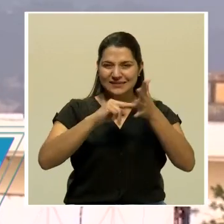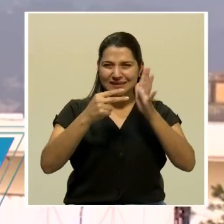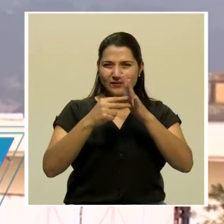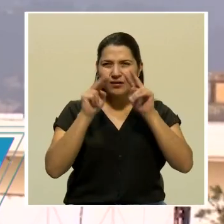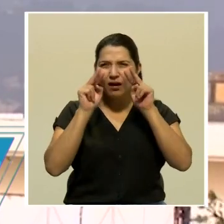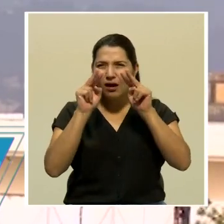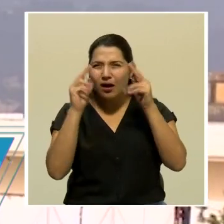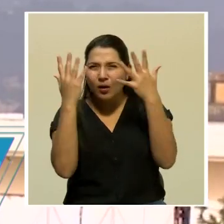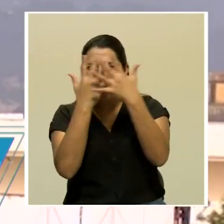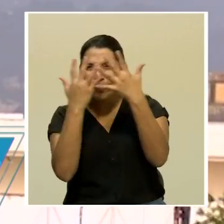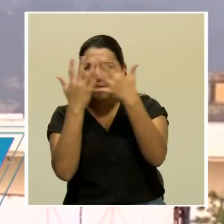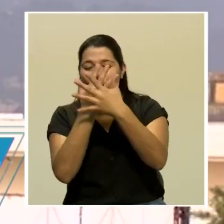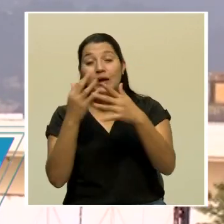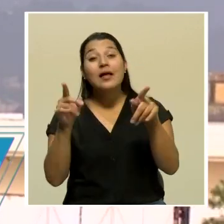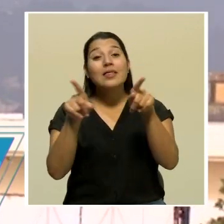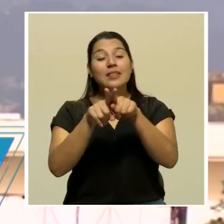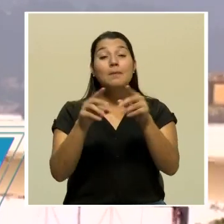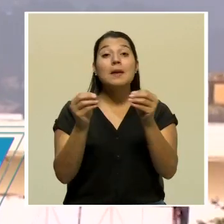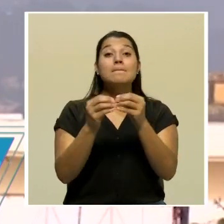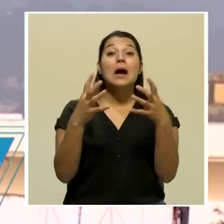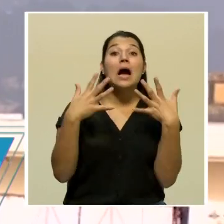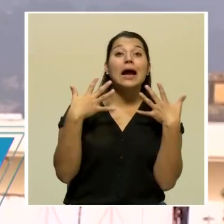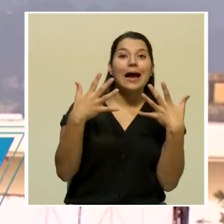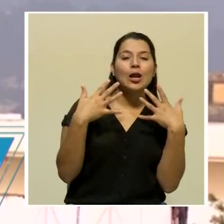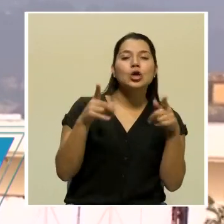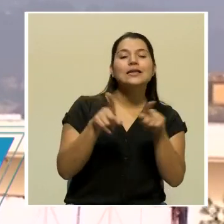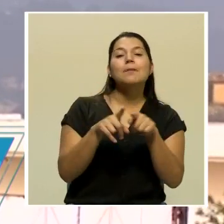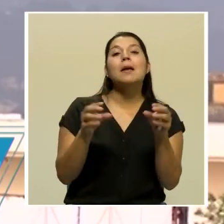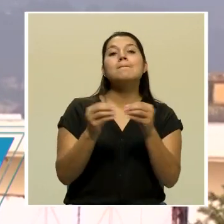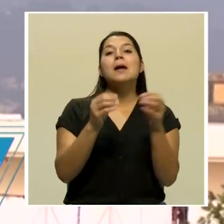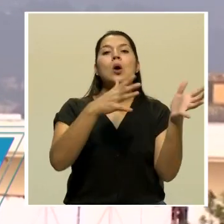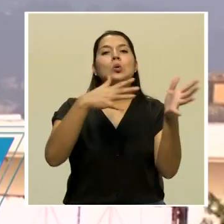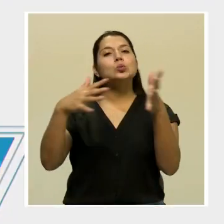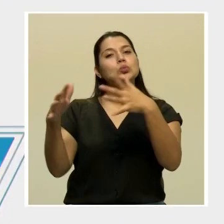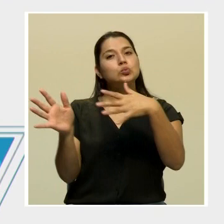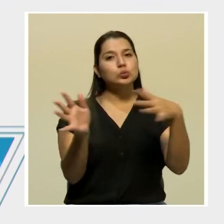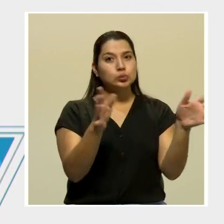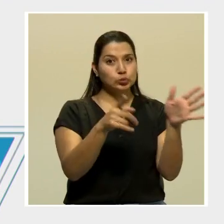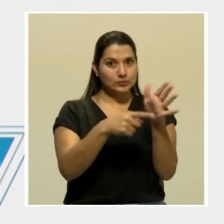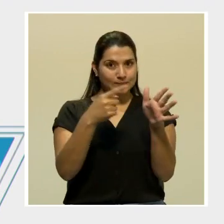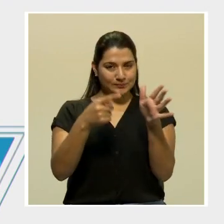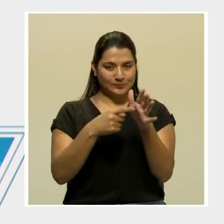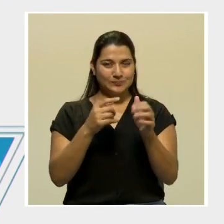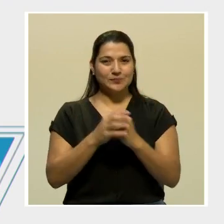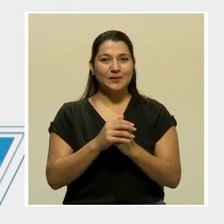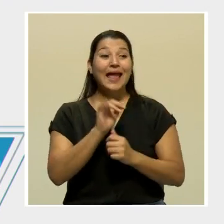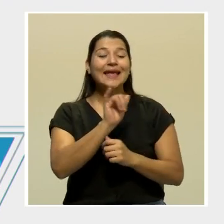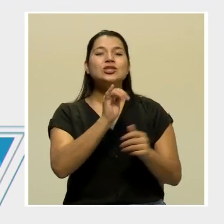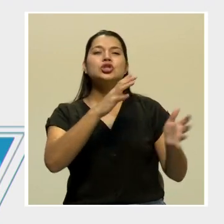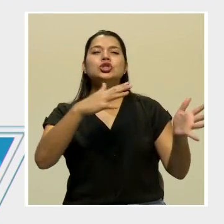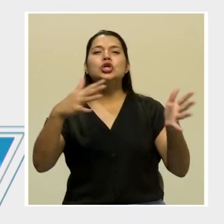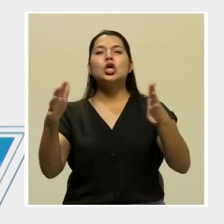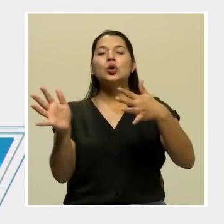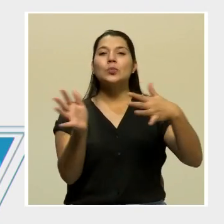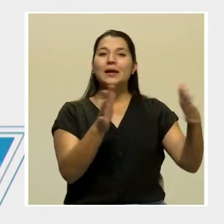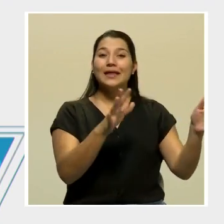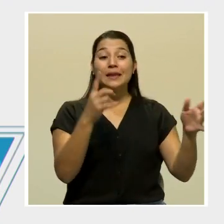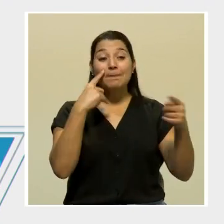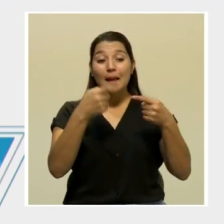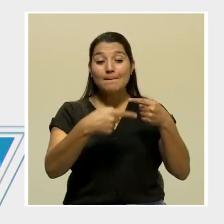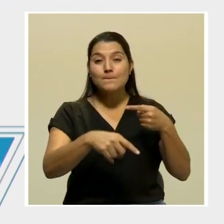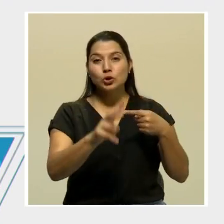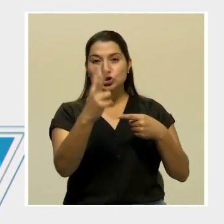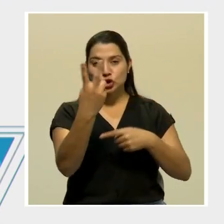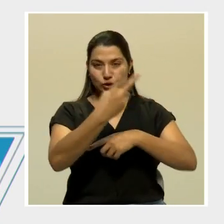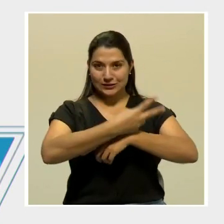visibilidad, genera mayor calor y ráfaga de viento ocasionales. Estos son los vientos esperados para los próximos dos días según